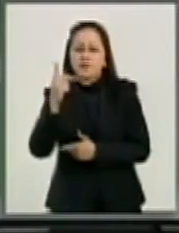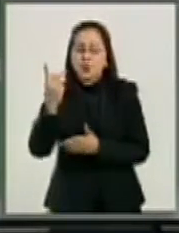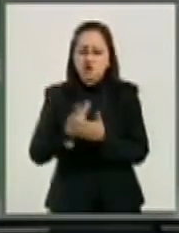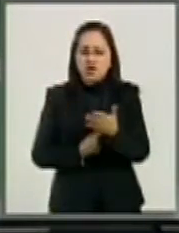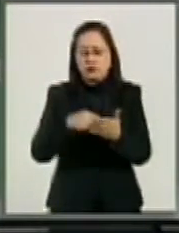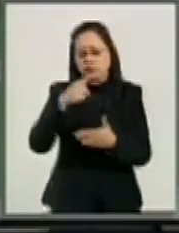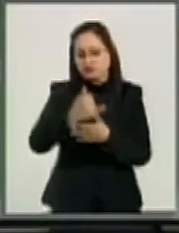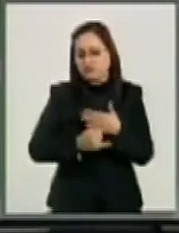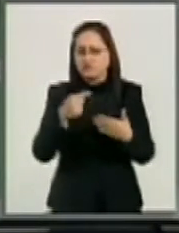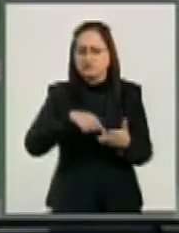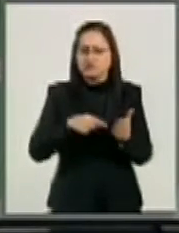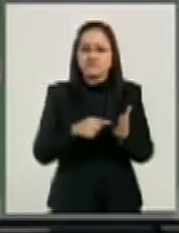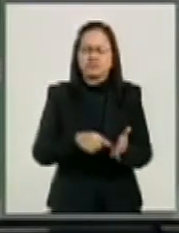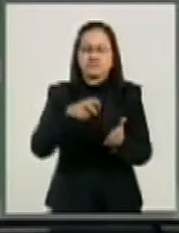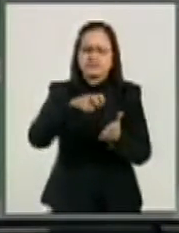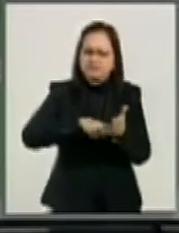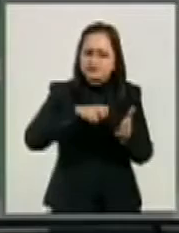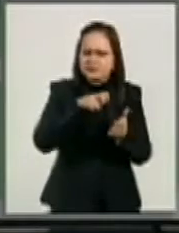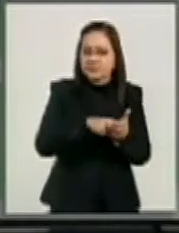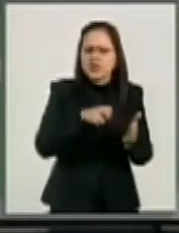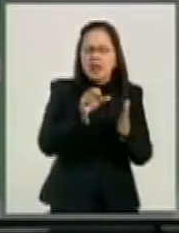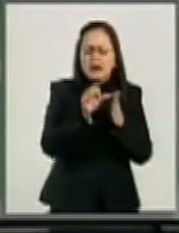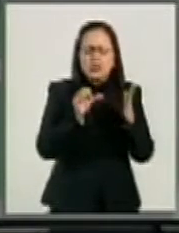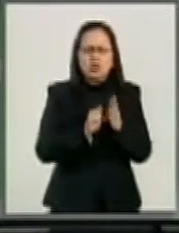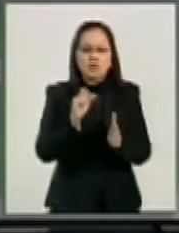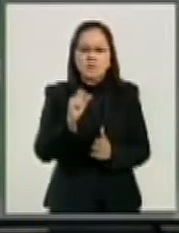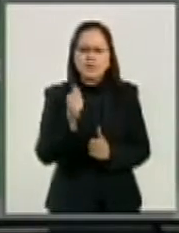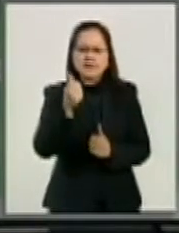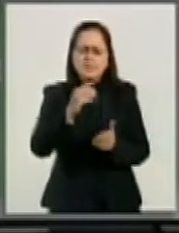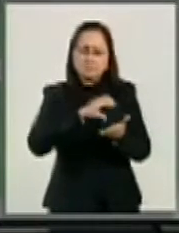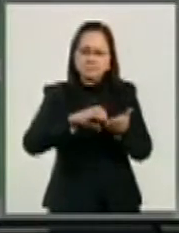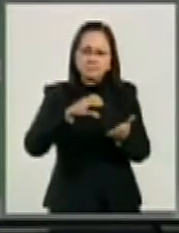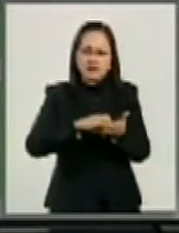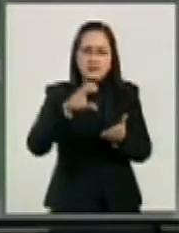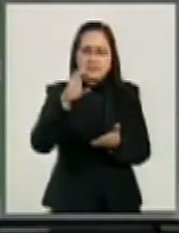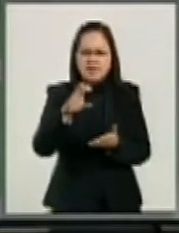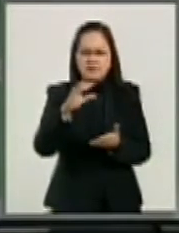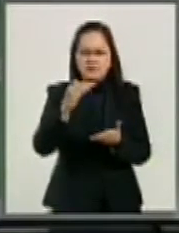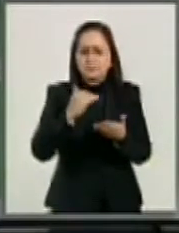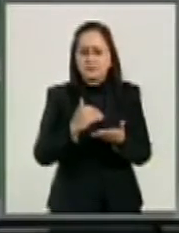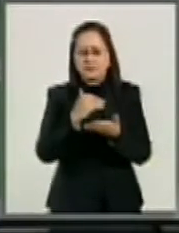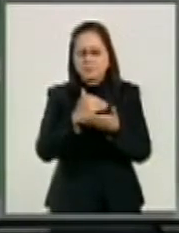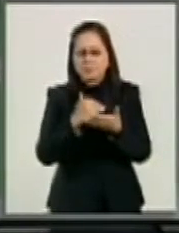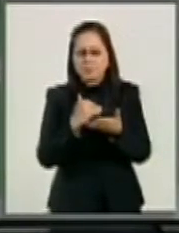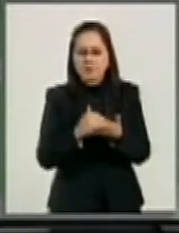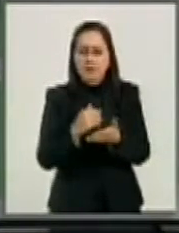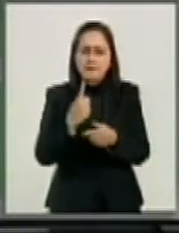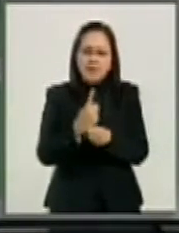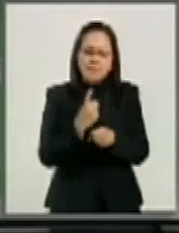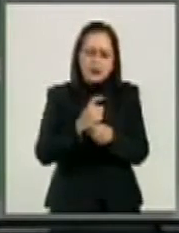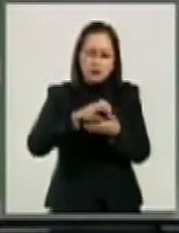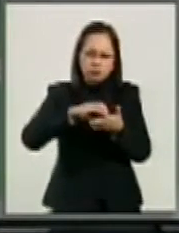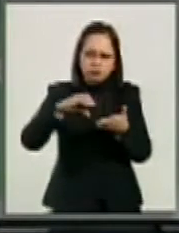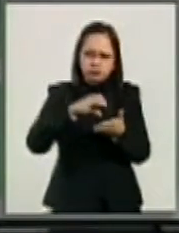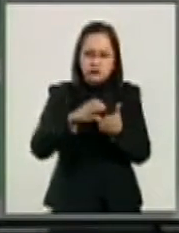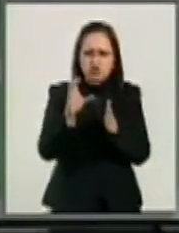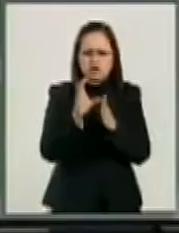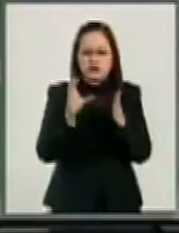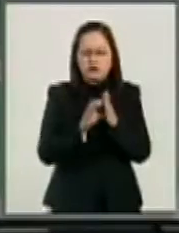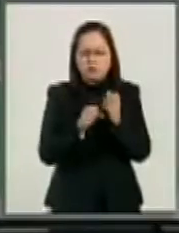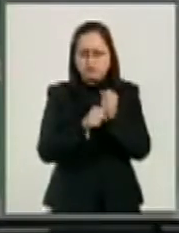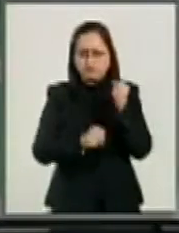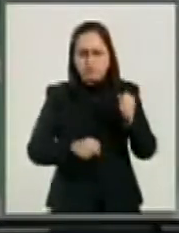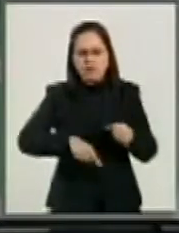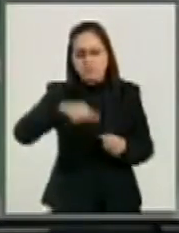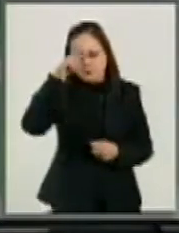de decreto por lo que se reforma el artículo 26, apartado C, primer párrafo de la Constitución Política de los Estados Unidos